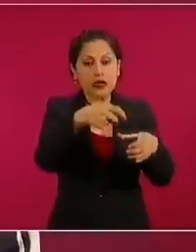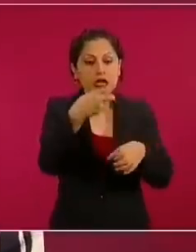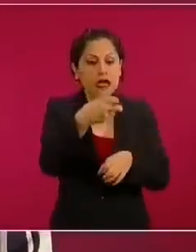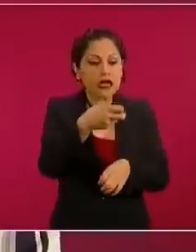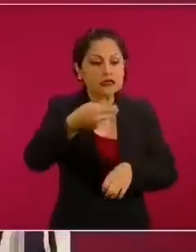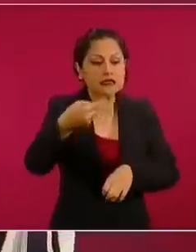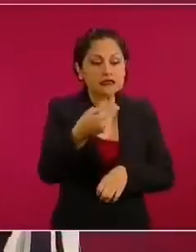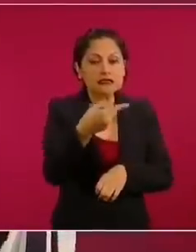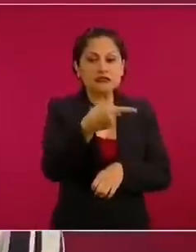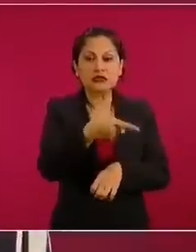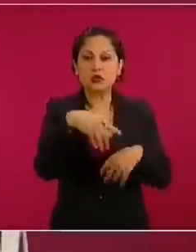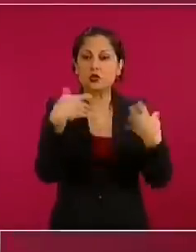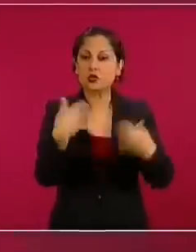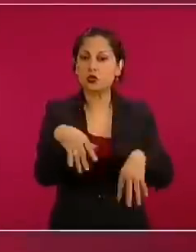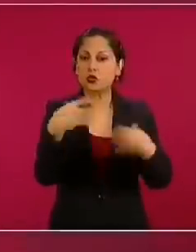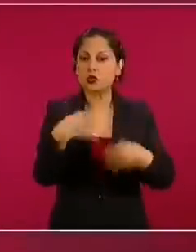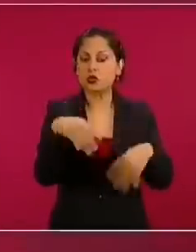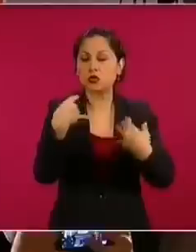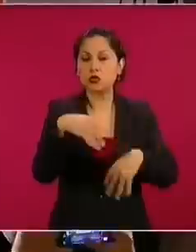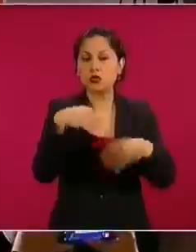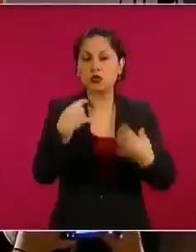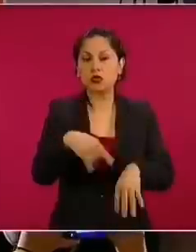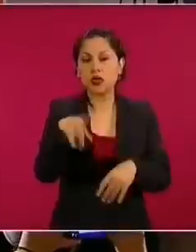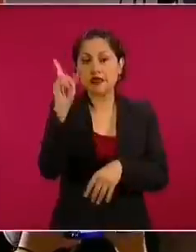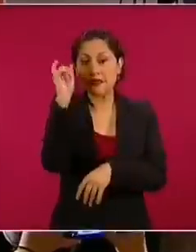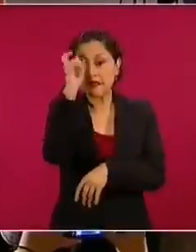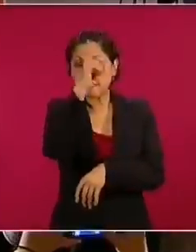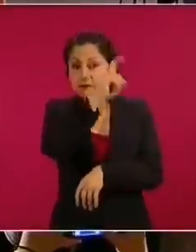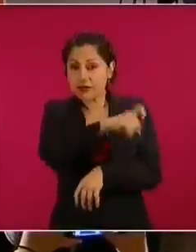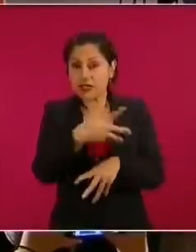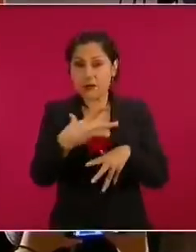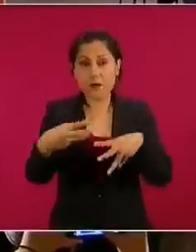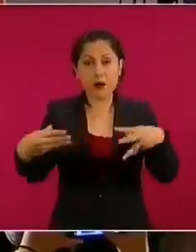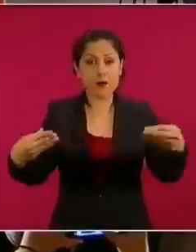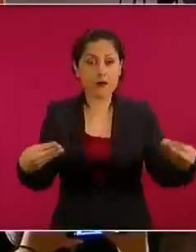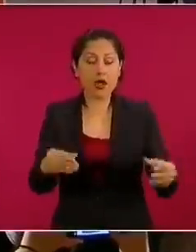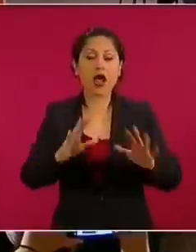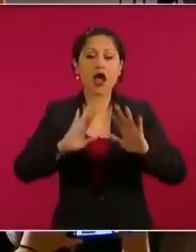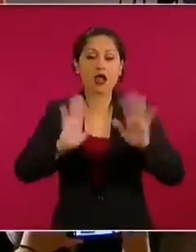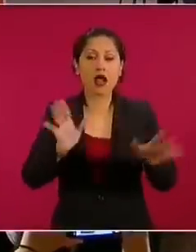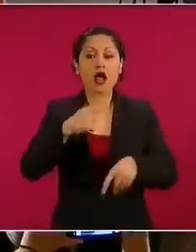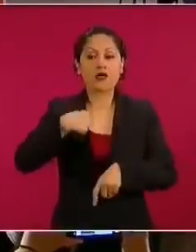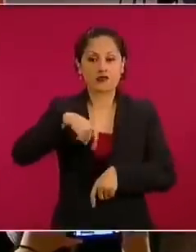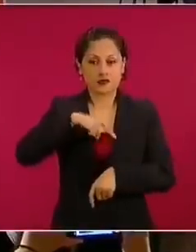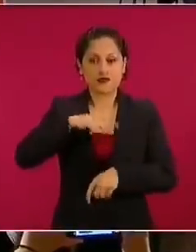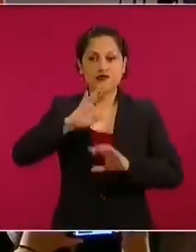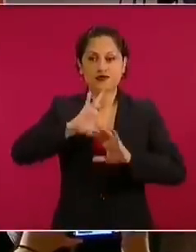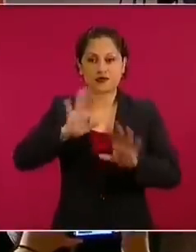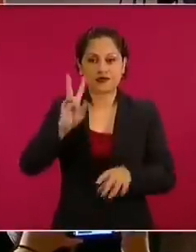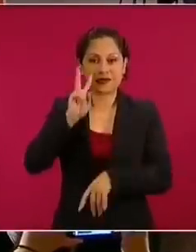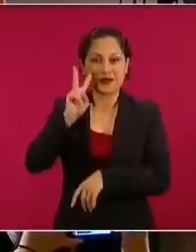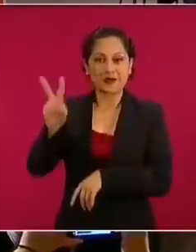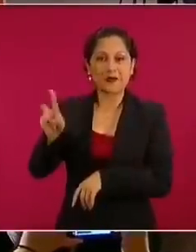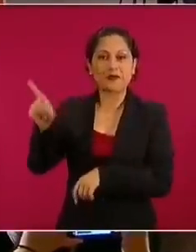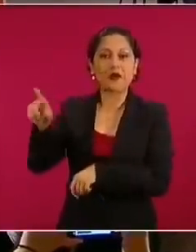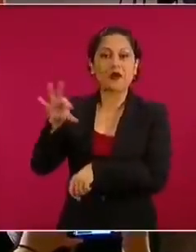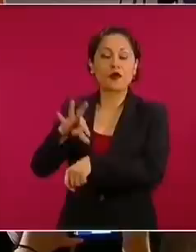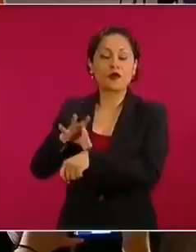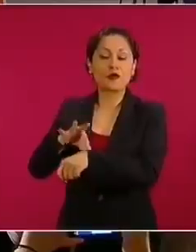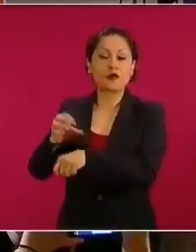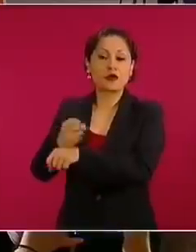Sabemos, aquí nos lo ha dicho el subsecretario Gatell, que la